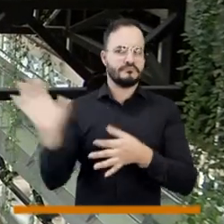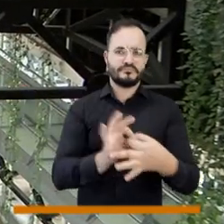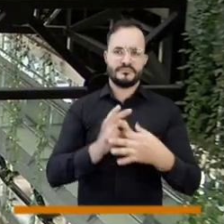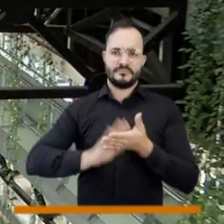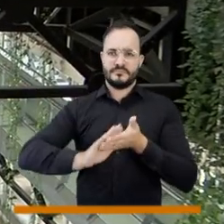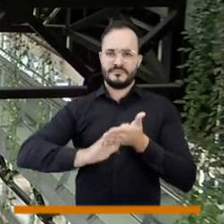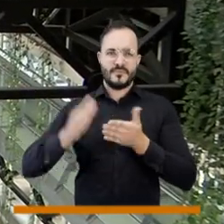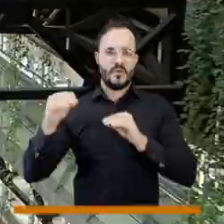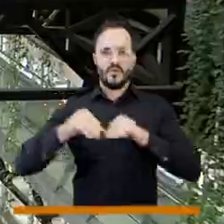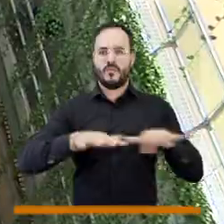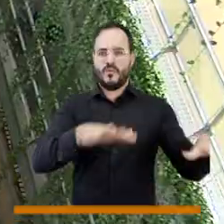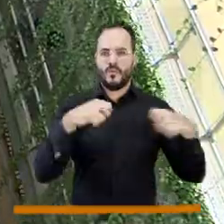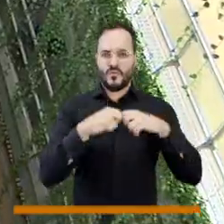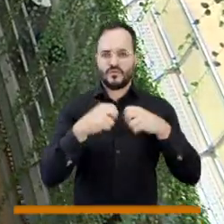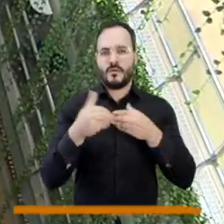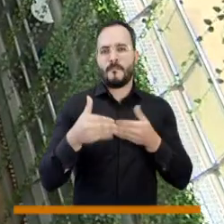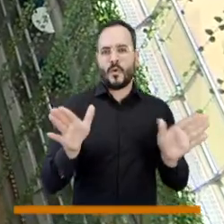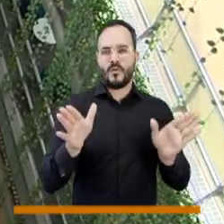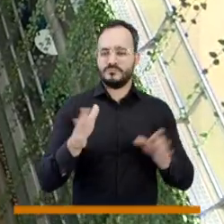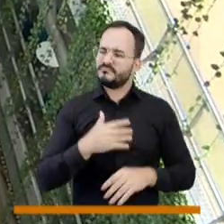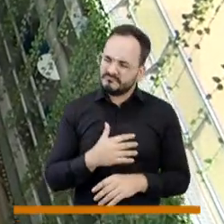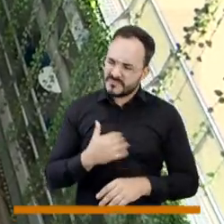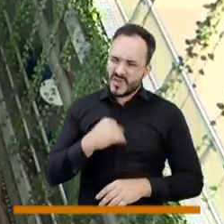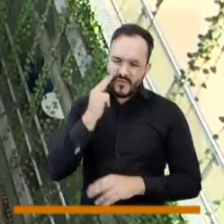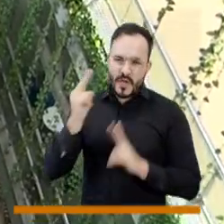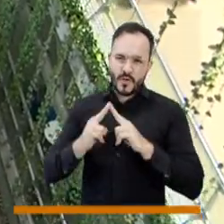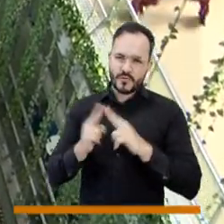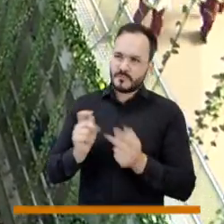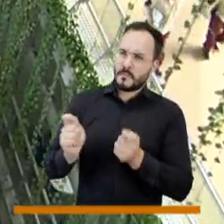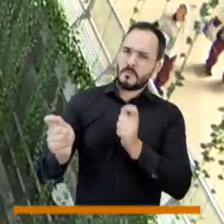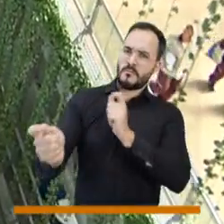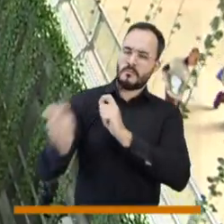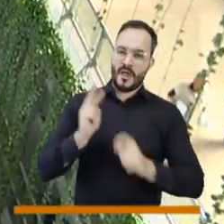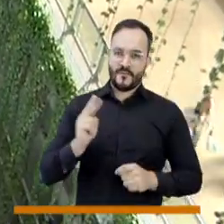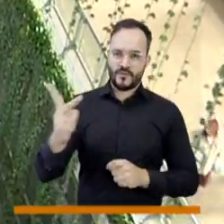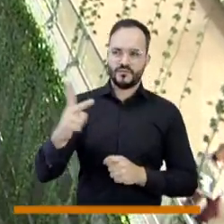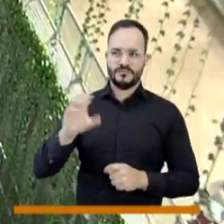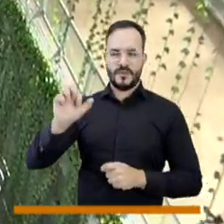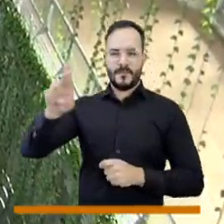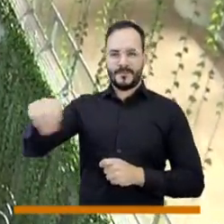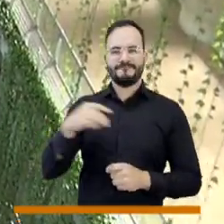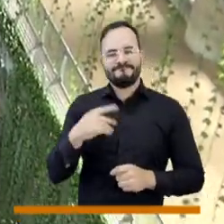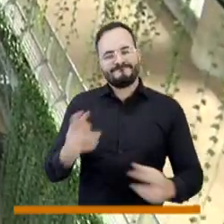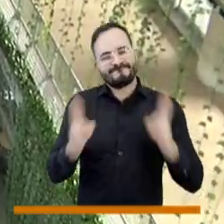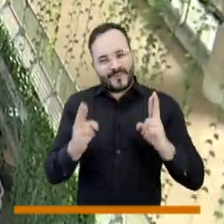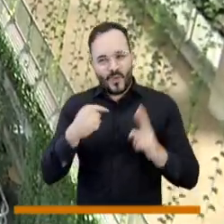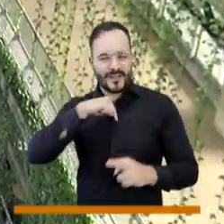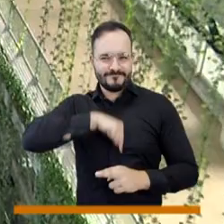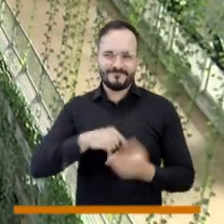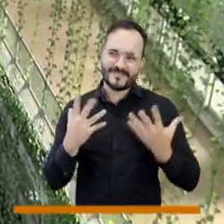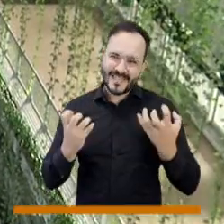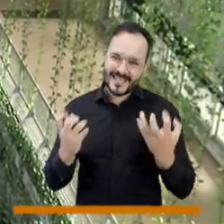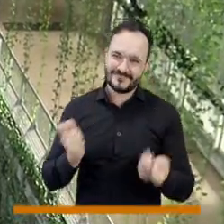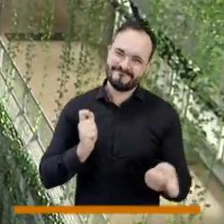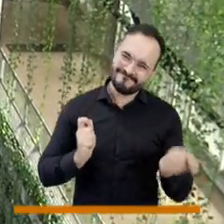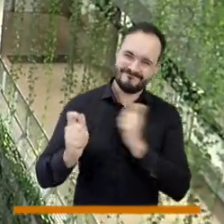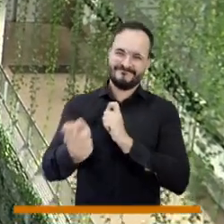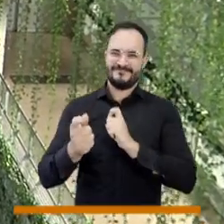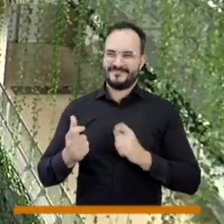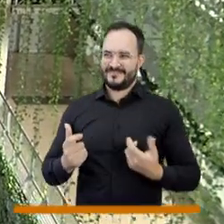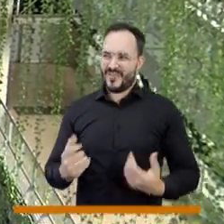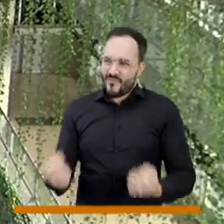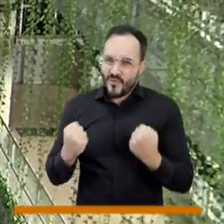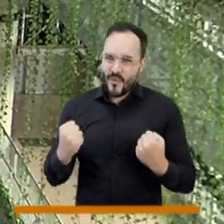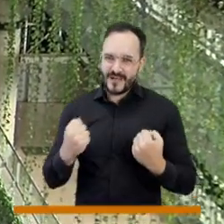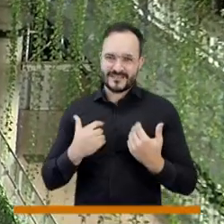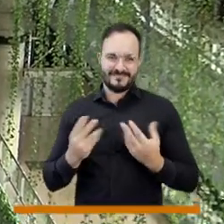la pago por el celular y me dan información, entonces creo que EPM de alguna manera se está metiendo, pero sí nos gustaría ver un poquito más de, más